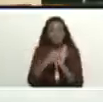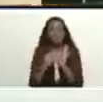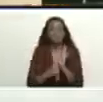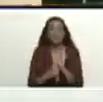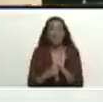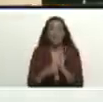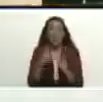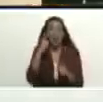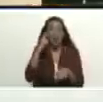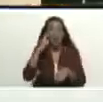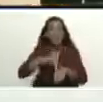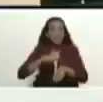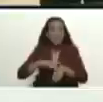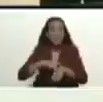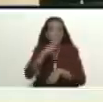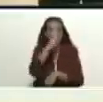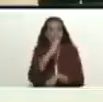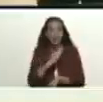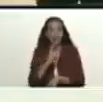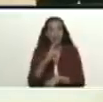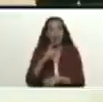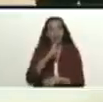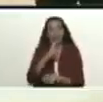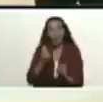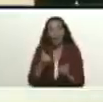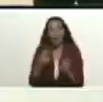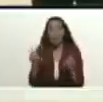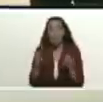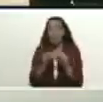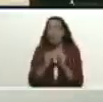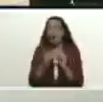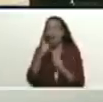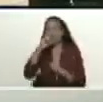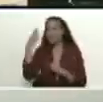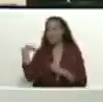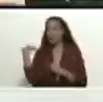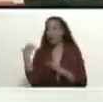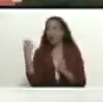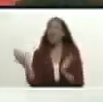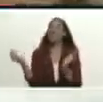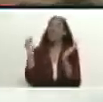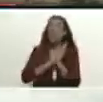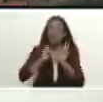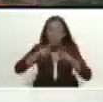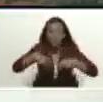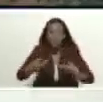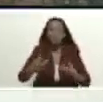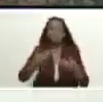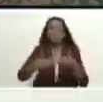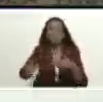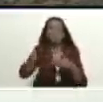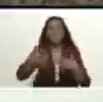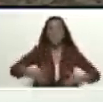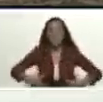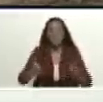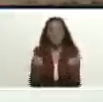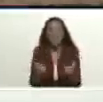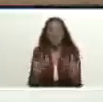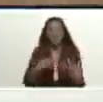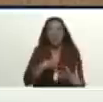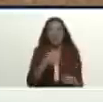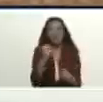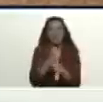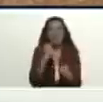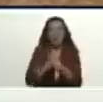de oro de Brasil y Venezuela nosotros vamos a volver a vivir una época de oro en las relaciones en el